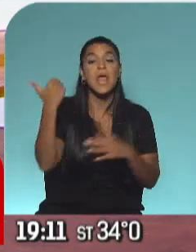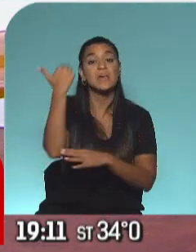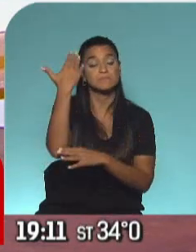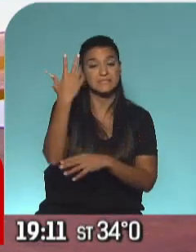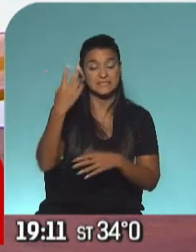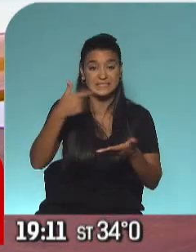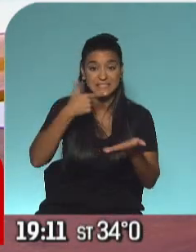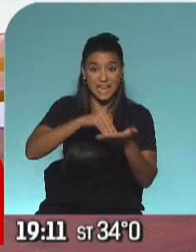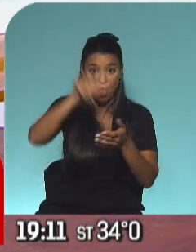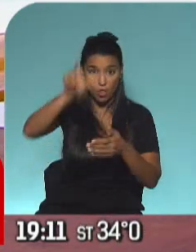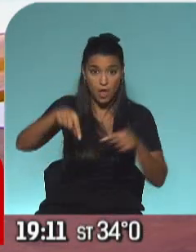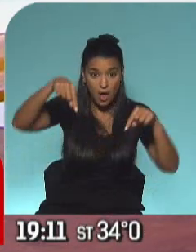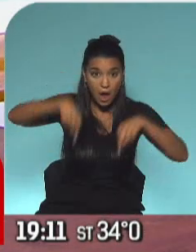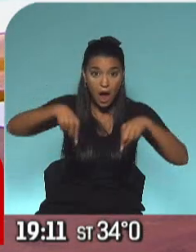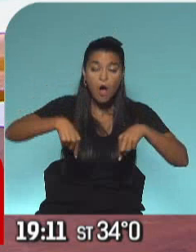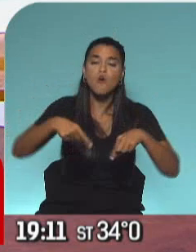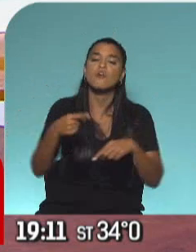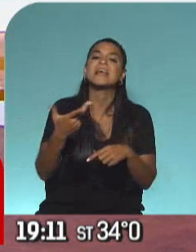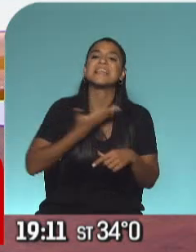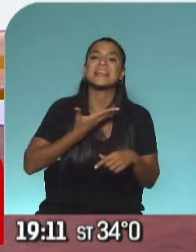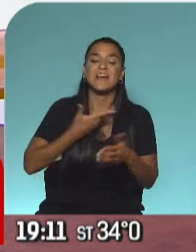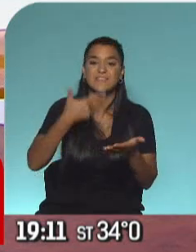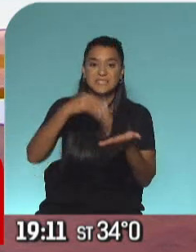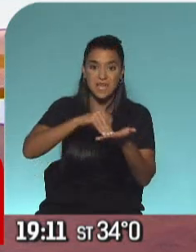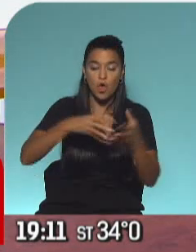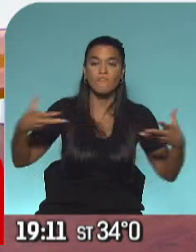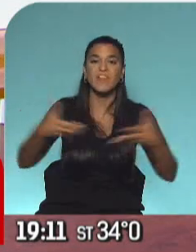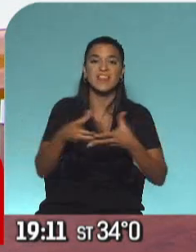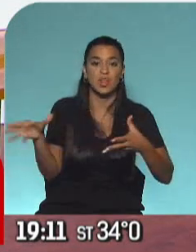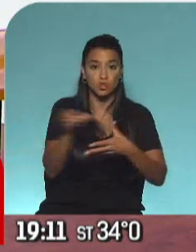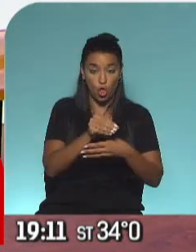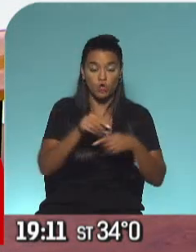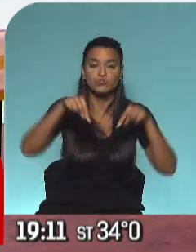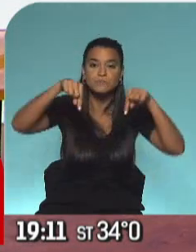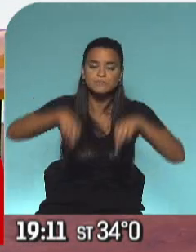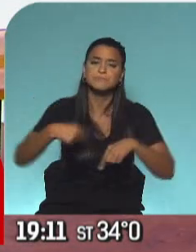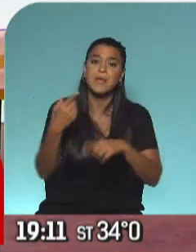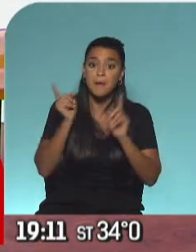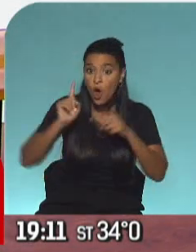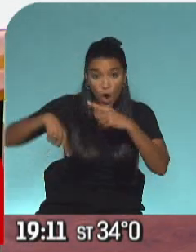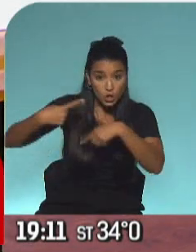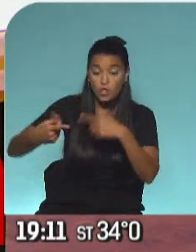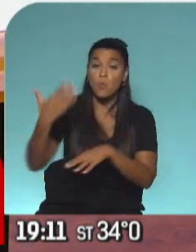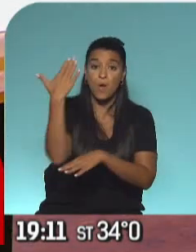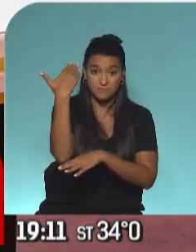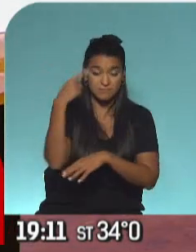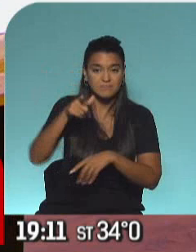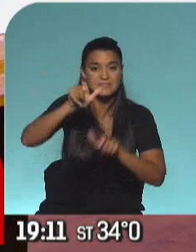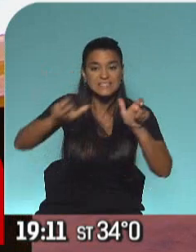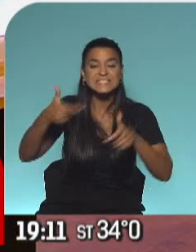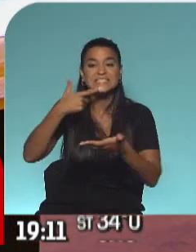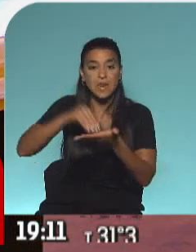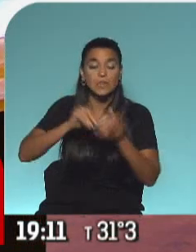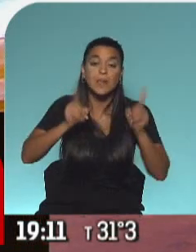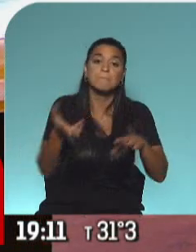a los senadores. En este momento está Marilyn Sagnum, de Santa Fe, por el frente de todos. Mientras siguen exponiendo los senadores, también hay